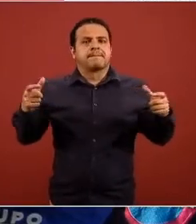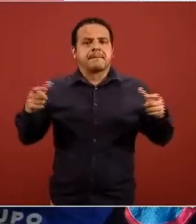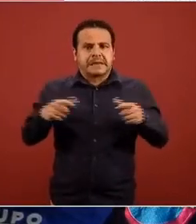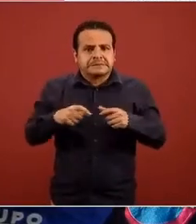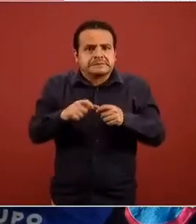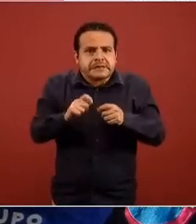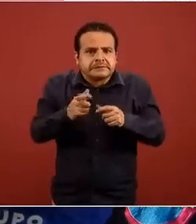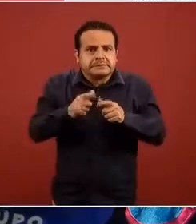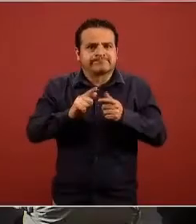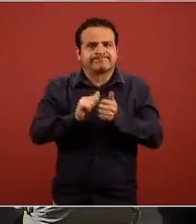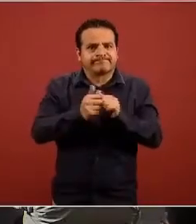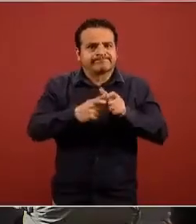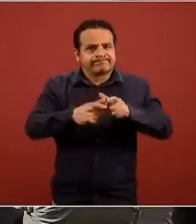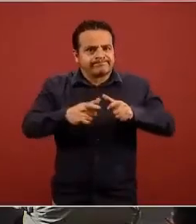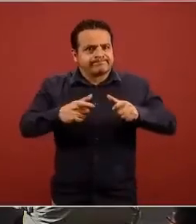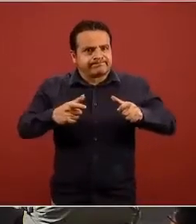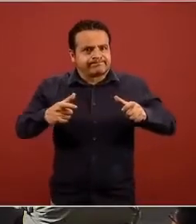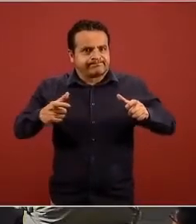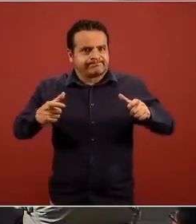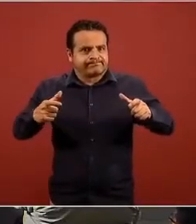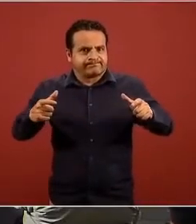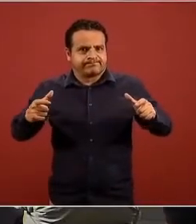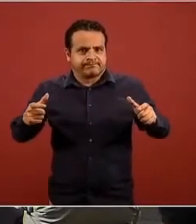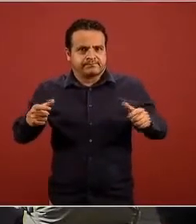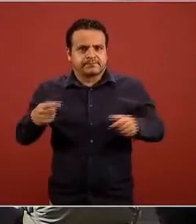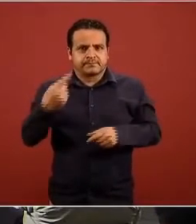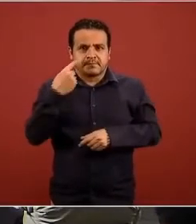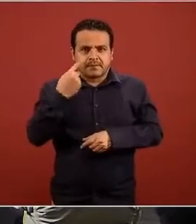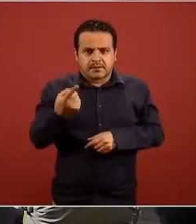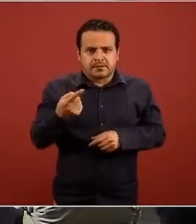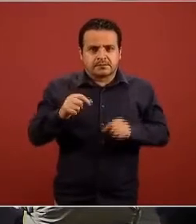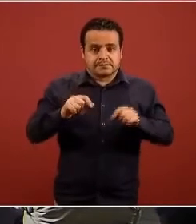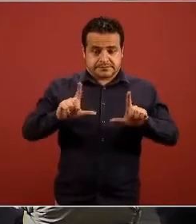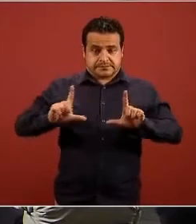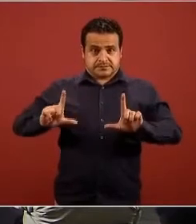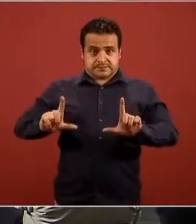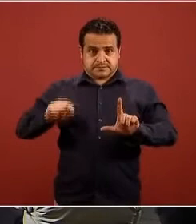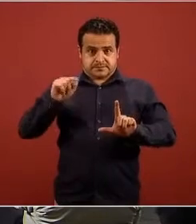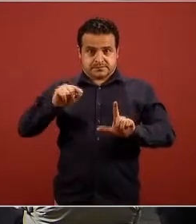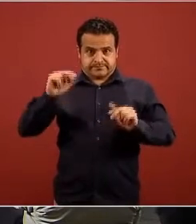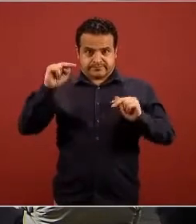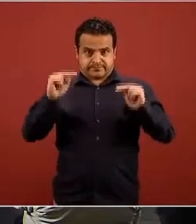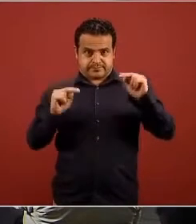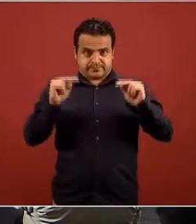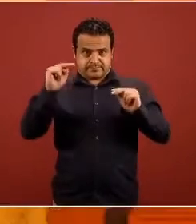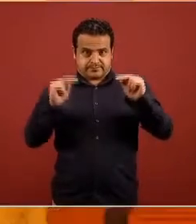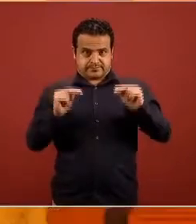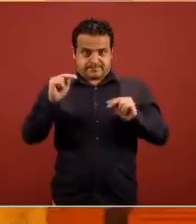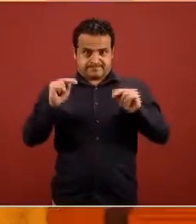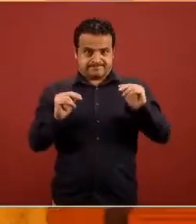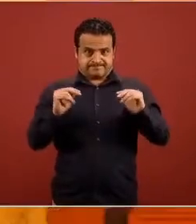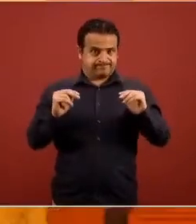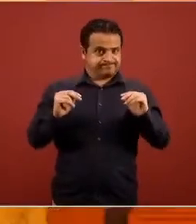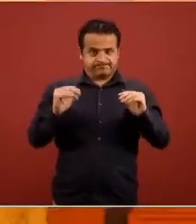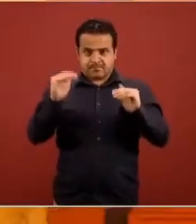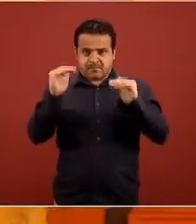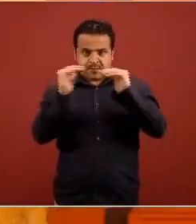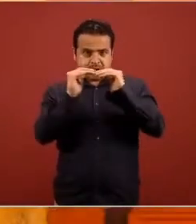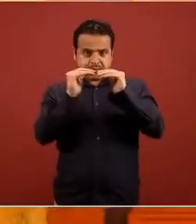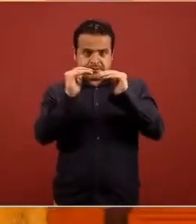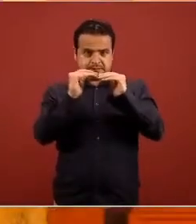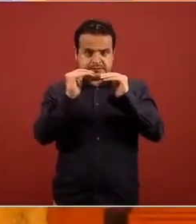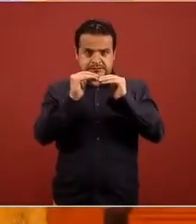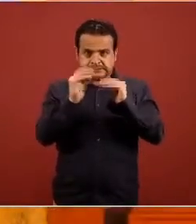por lo tanto vemos como las dos barras ya tenemos como unos 4 o 5 días en que las dos barras están casi a la par en estos